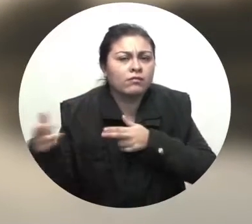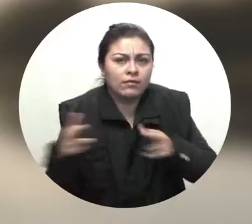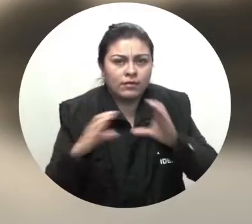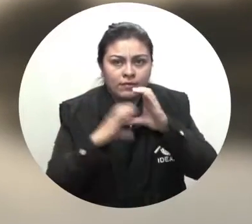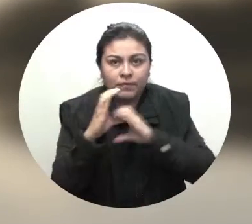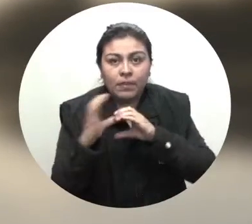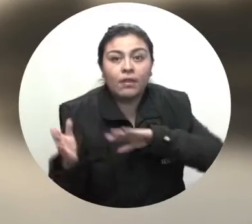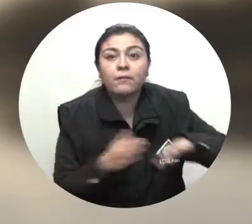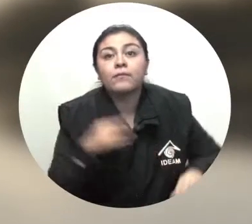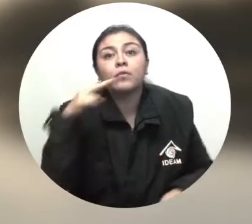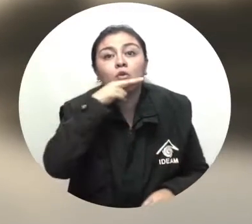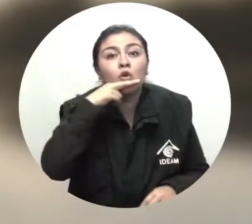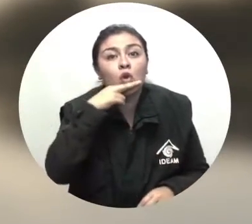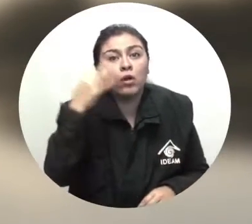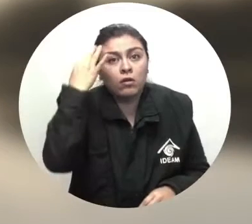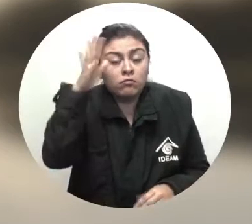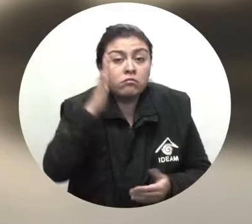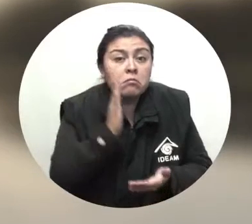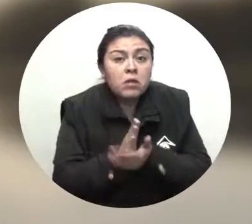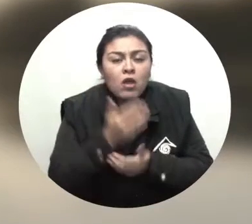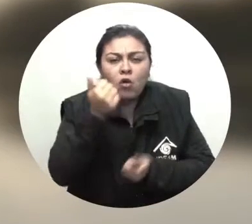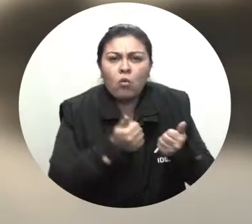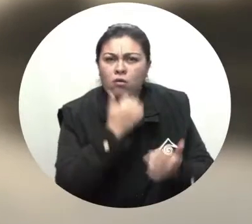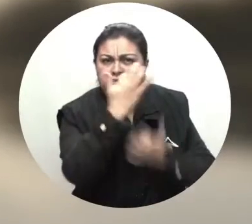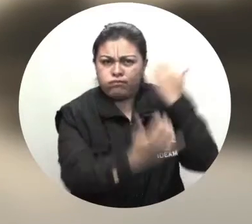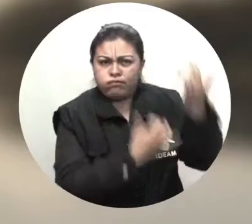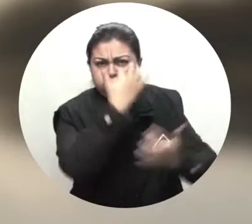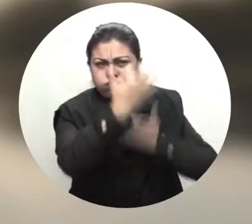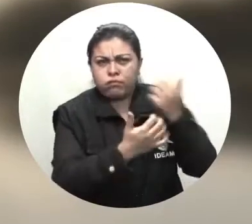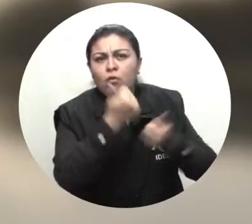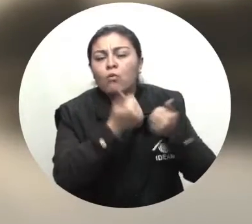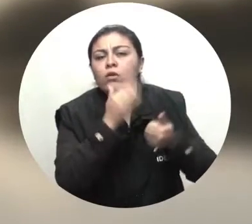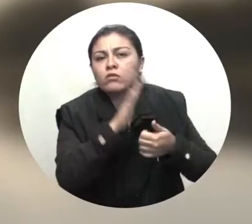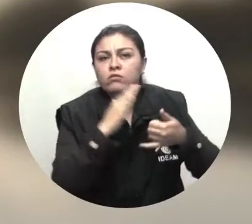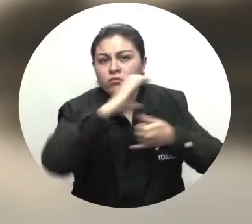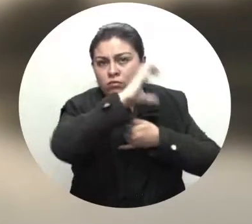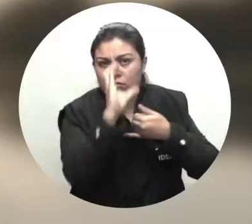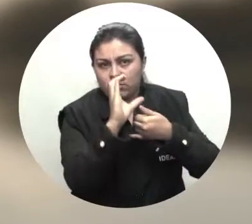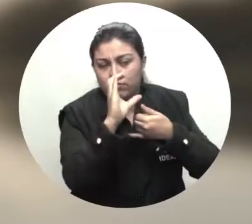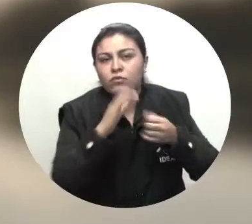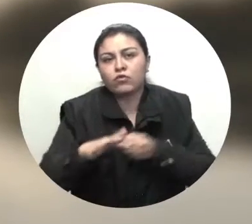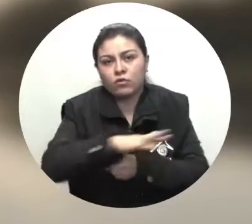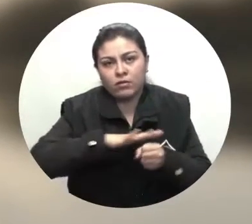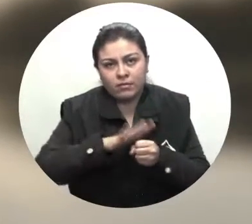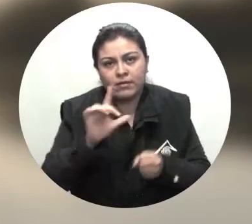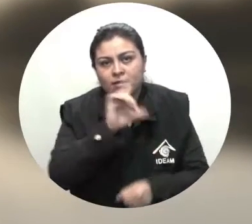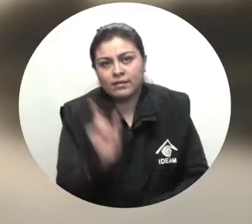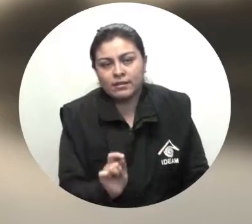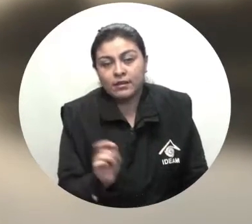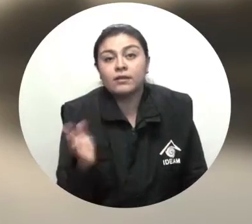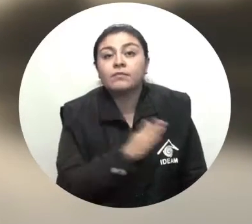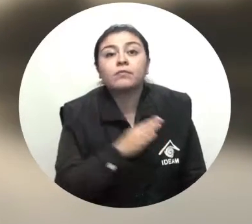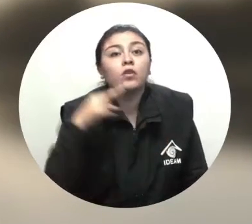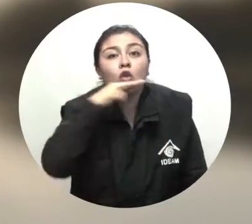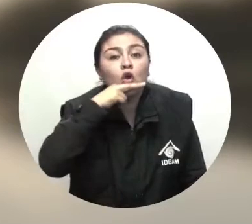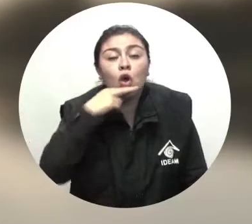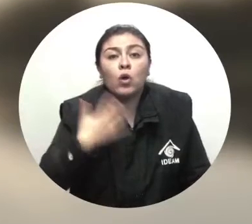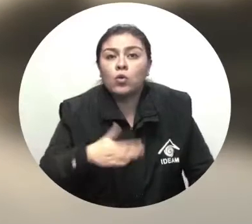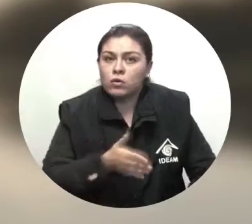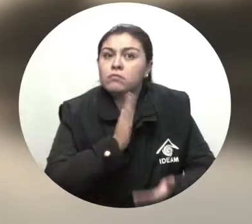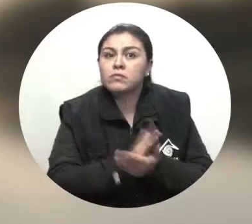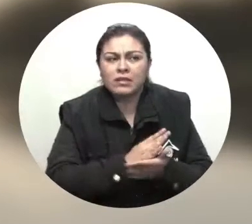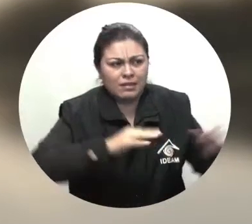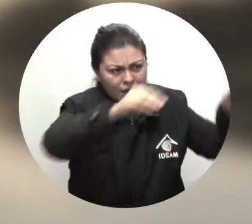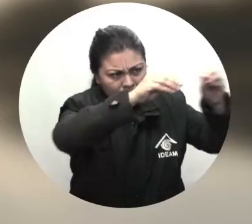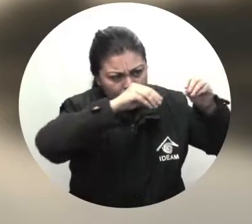por posibilidad de incendios en los municipios del departamento de Cundinamarca y en el Cesar Alerta roja por alta probabilidad alta de deslizamientos